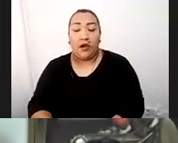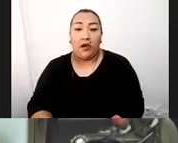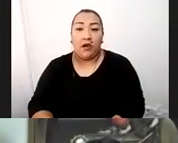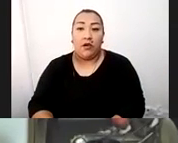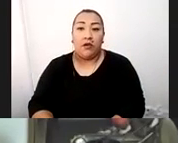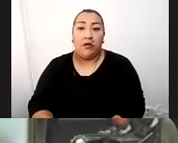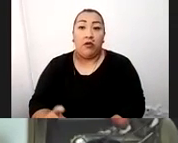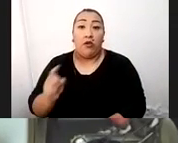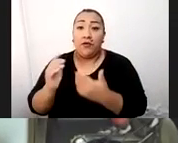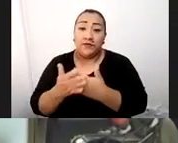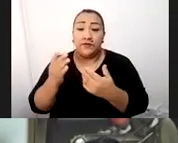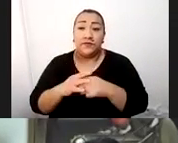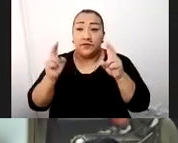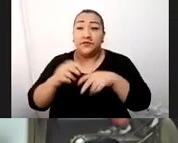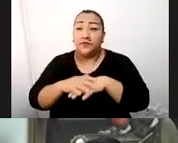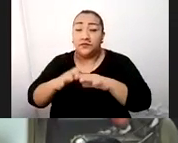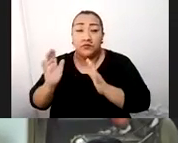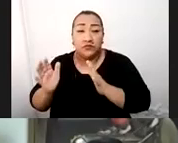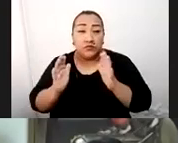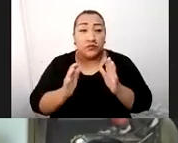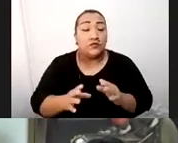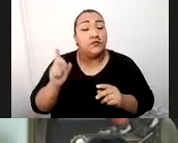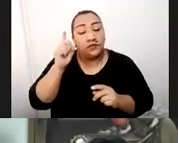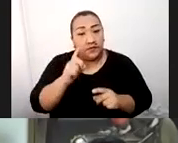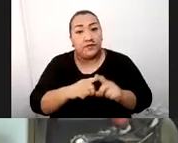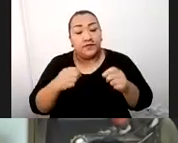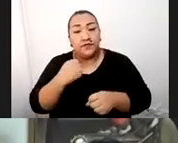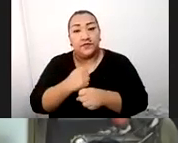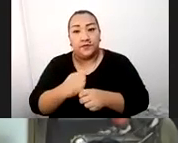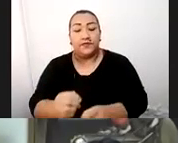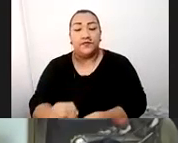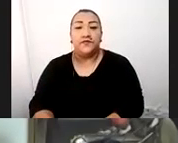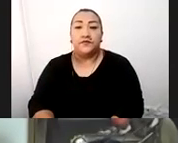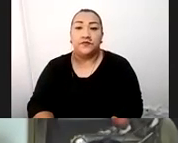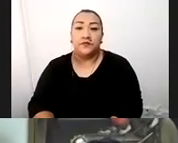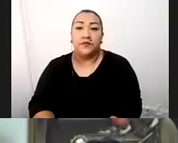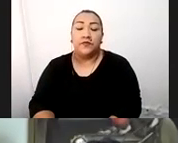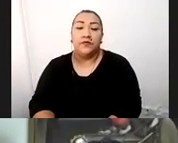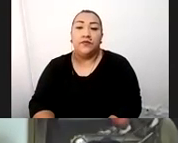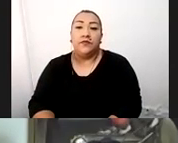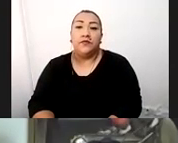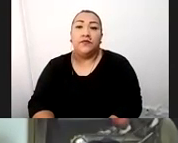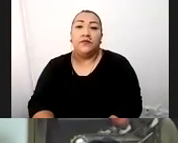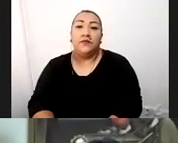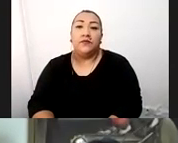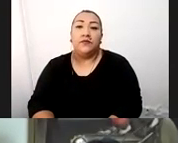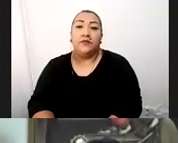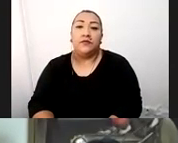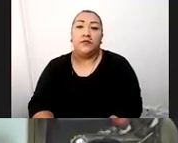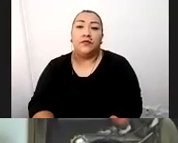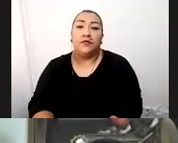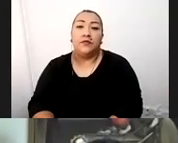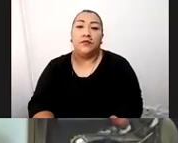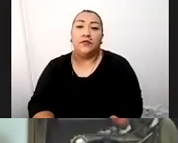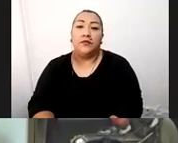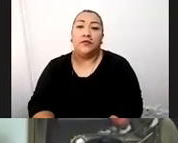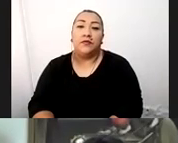tema logístico es importante y podríamos desarrollar la industria, de todos esos equipos que hemos visto que han traído aquí